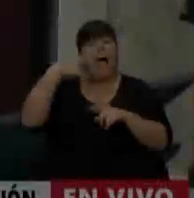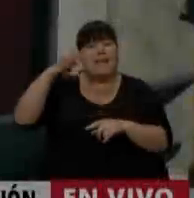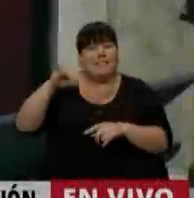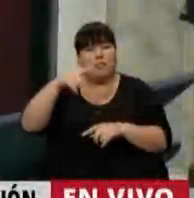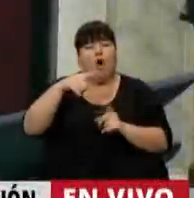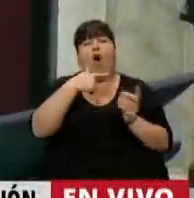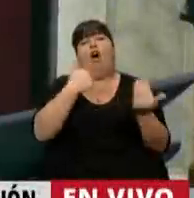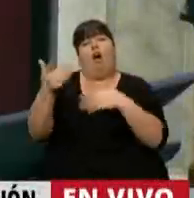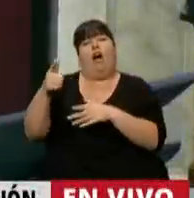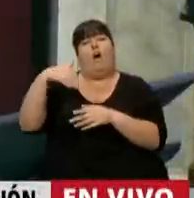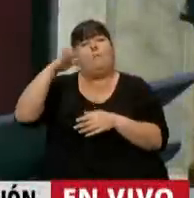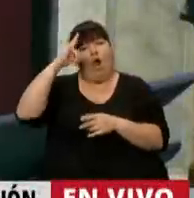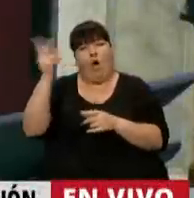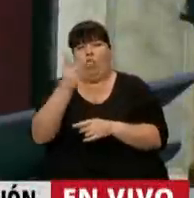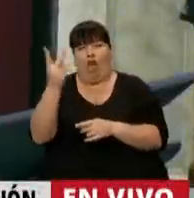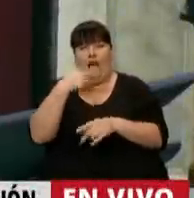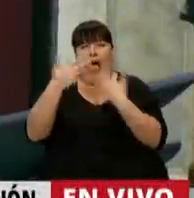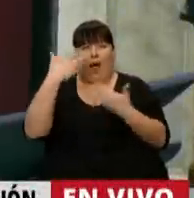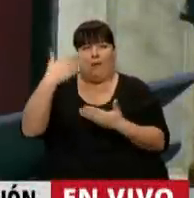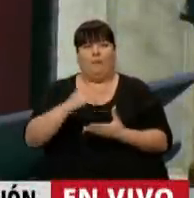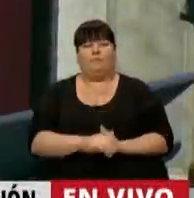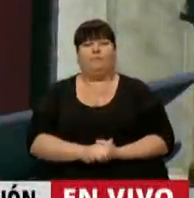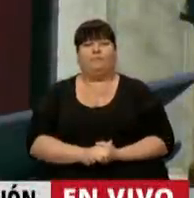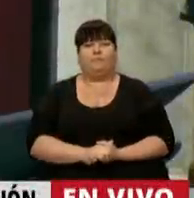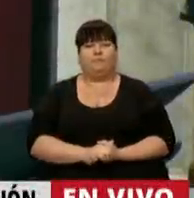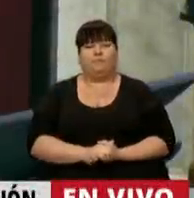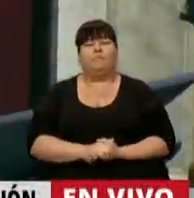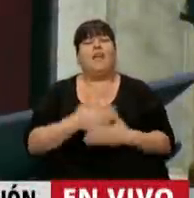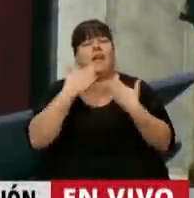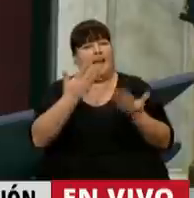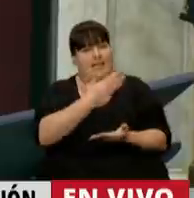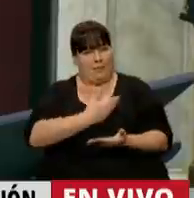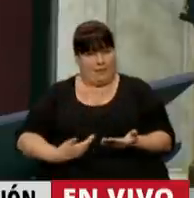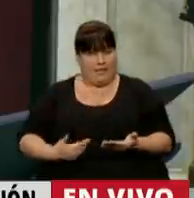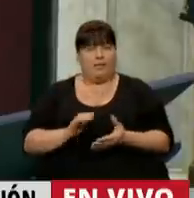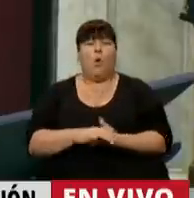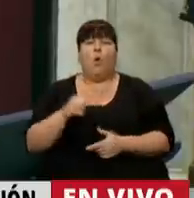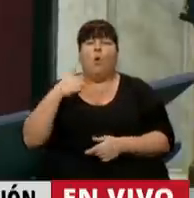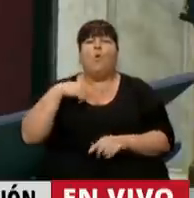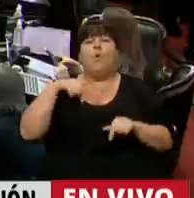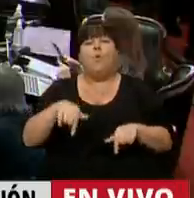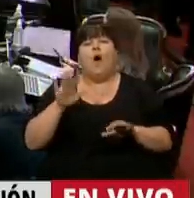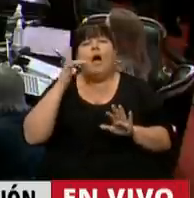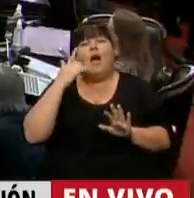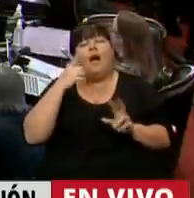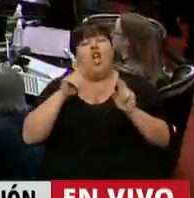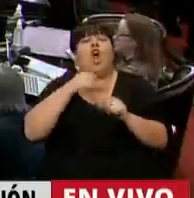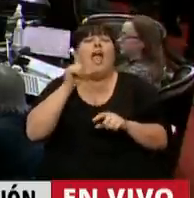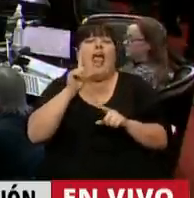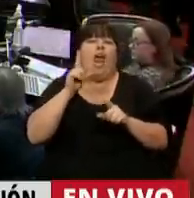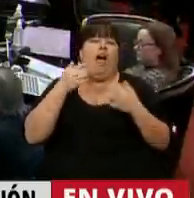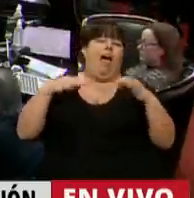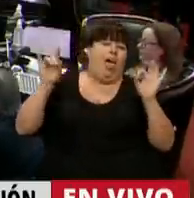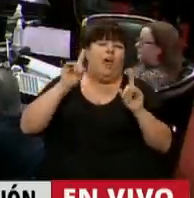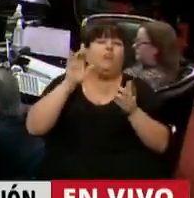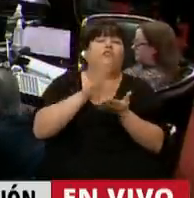Tiene la palabra el diputado Leopoldo Moró. Gracias, Presidente. Bueno, voy a tratar de no eludir